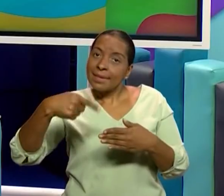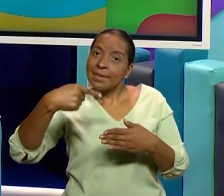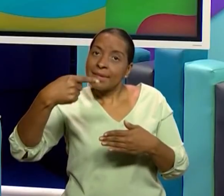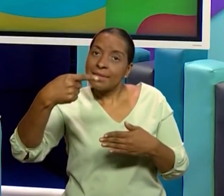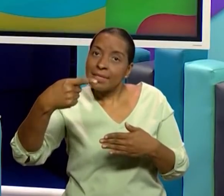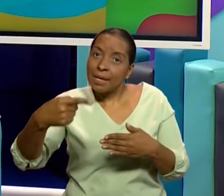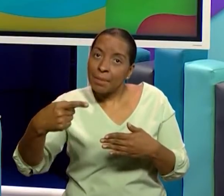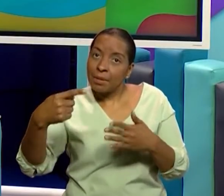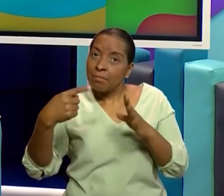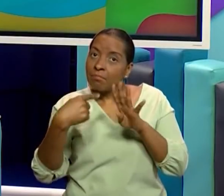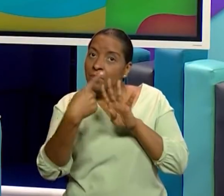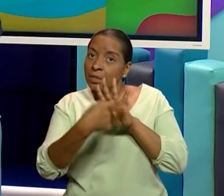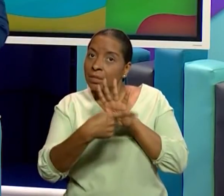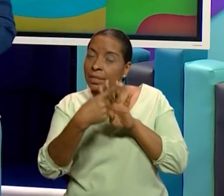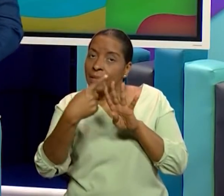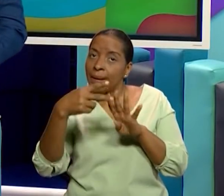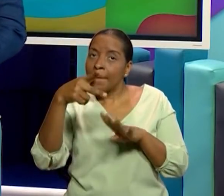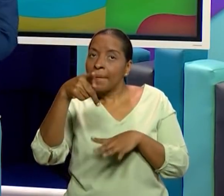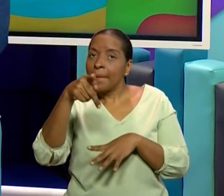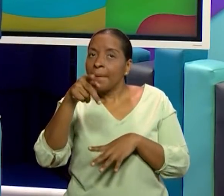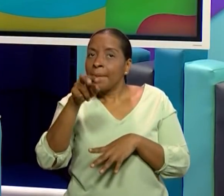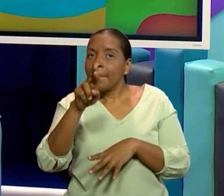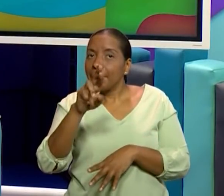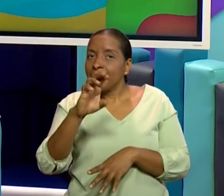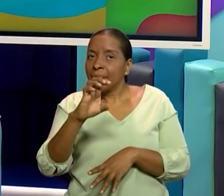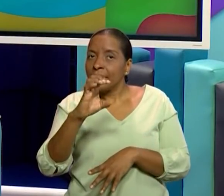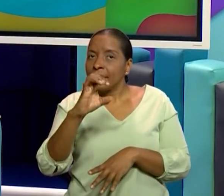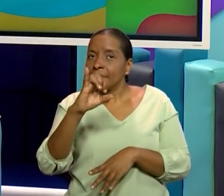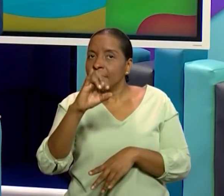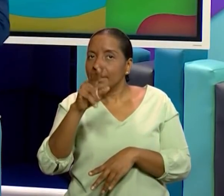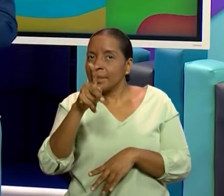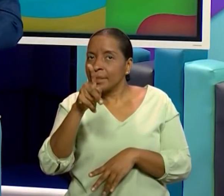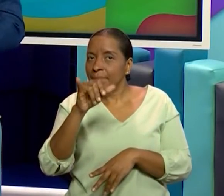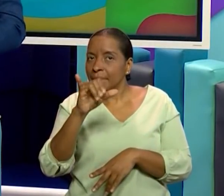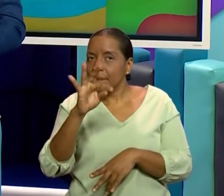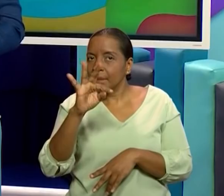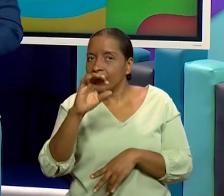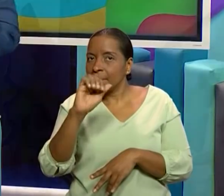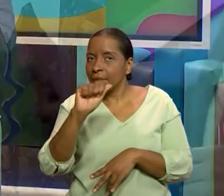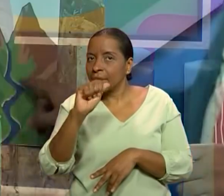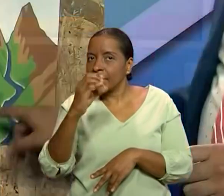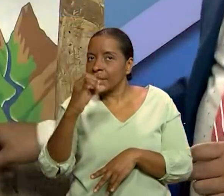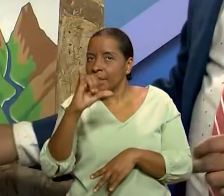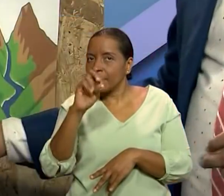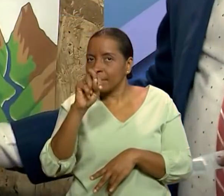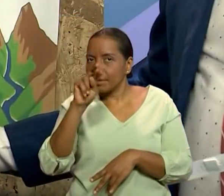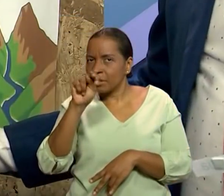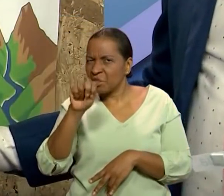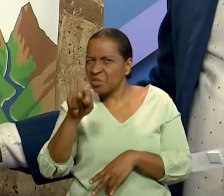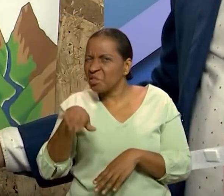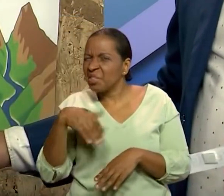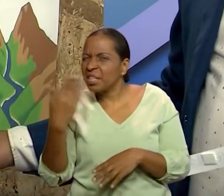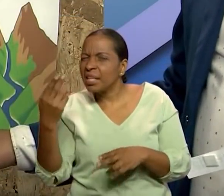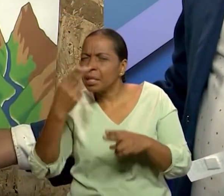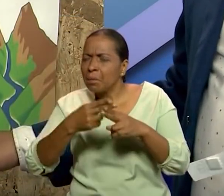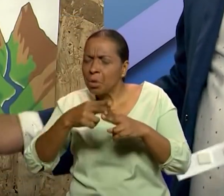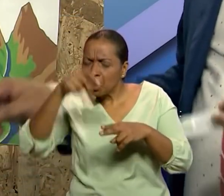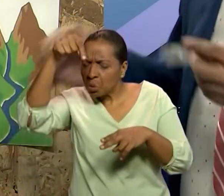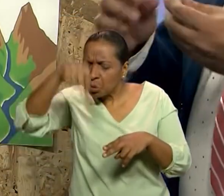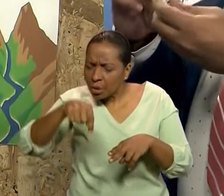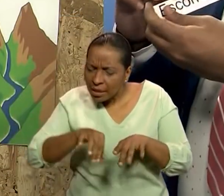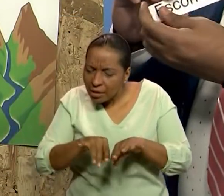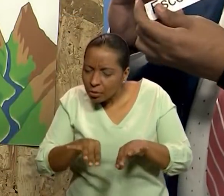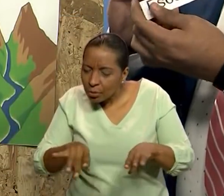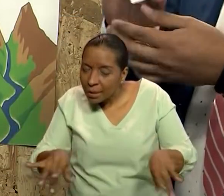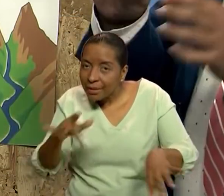habíamos mencionado, que es la precipitación. Y a esto se le llama, ¿qué cosa? Cuando vuelve a la superficie.